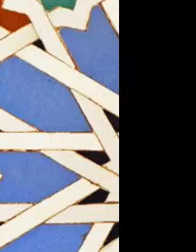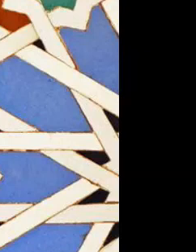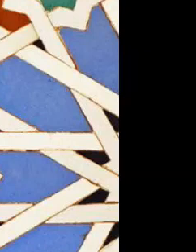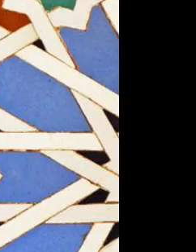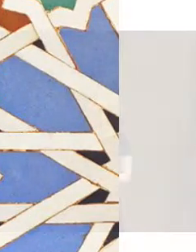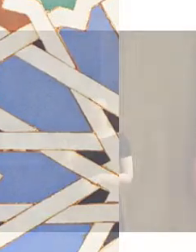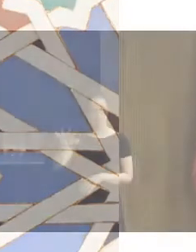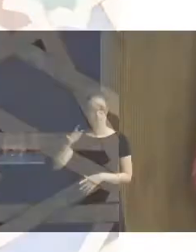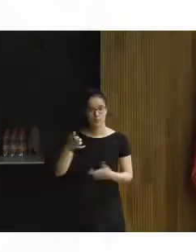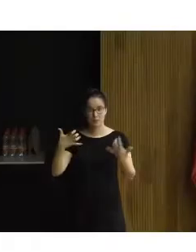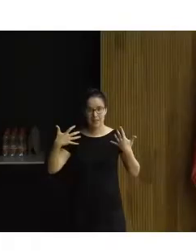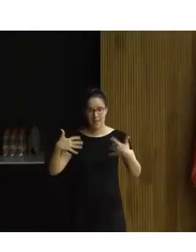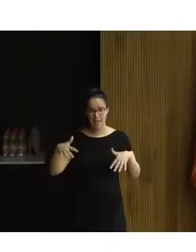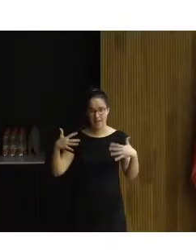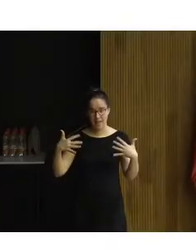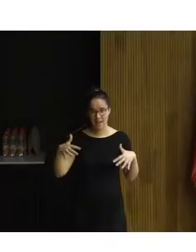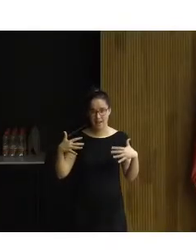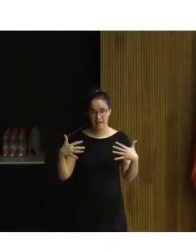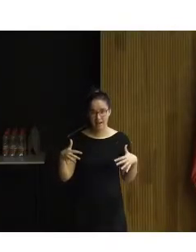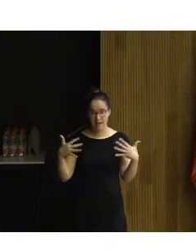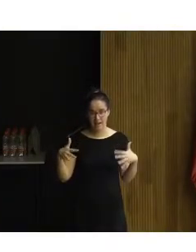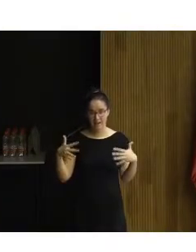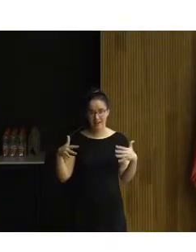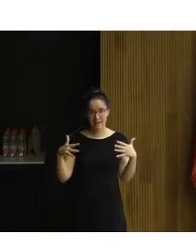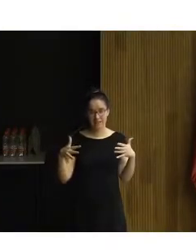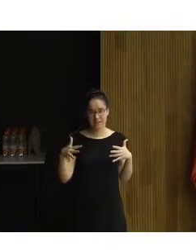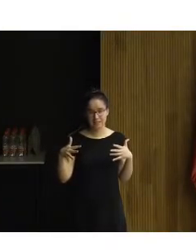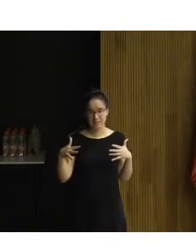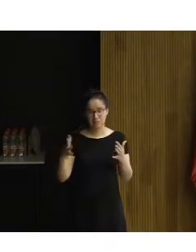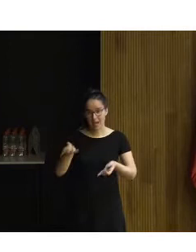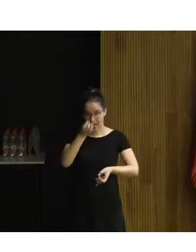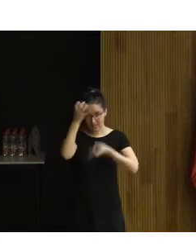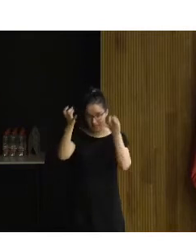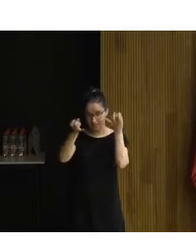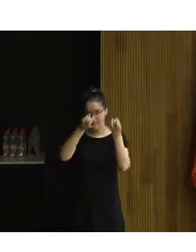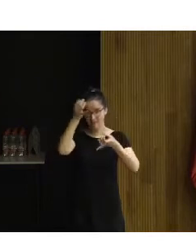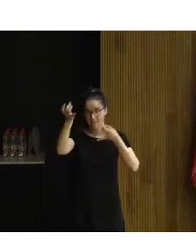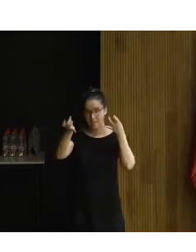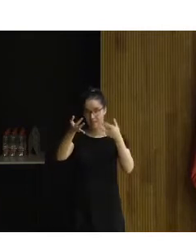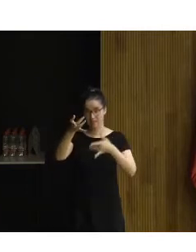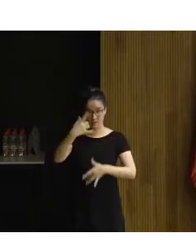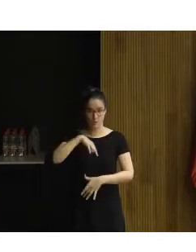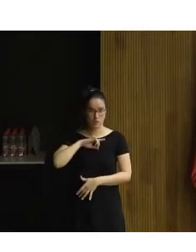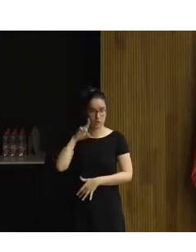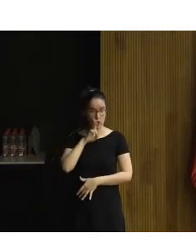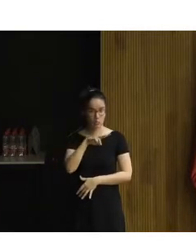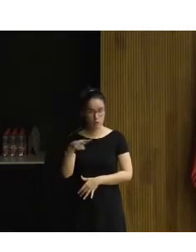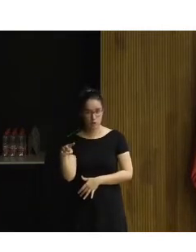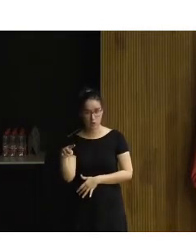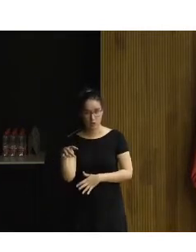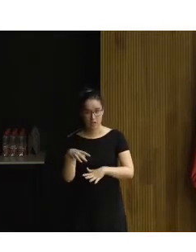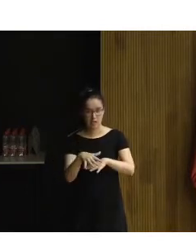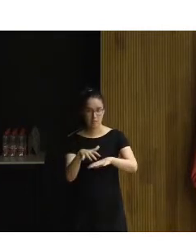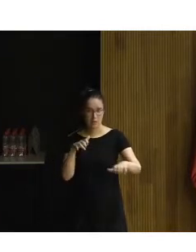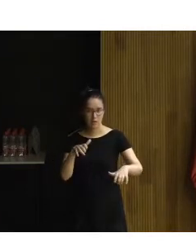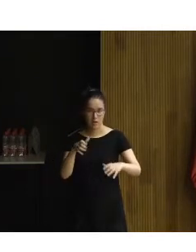Nos alegra, entre las muchas y variadas actividades que tiene nuestro museo, la mayor parte, como